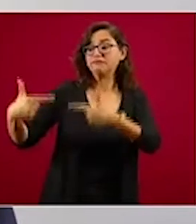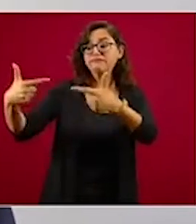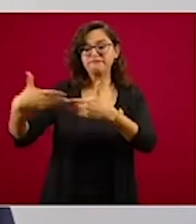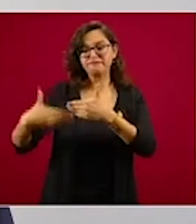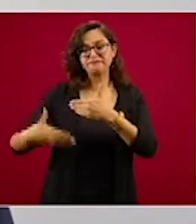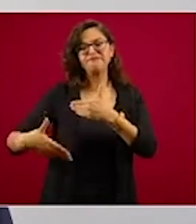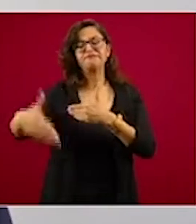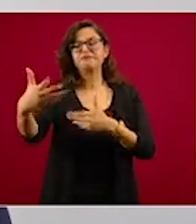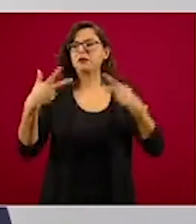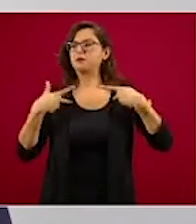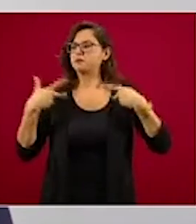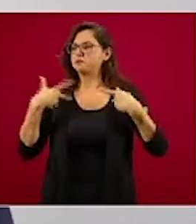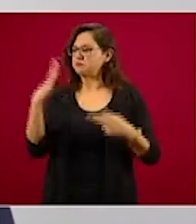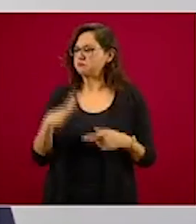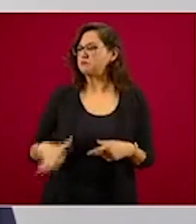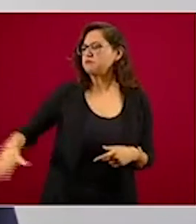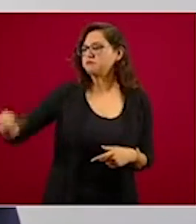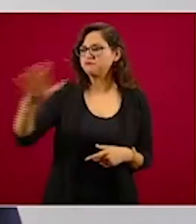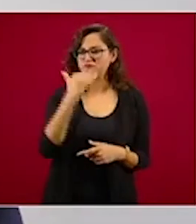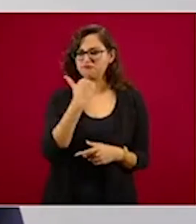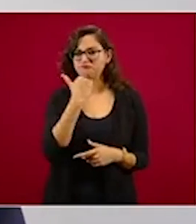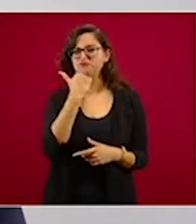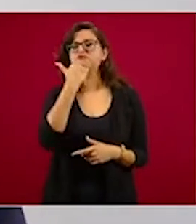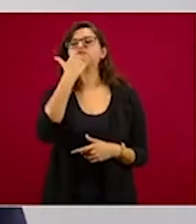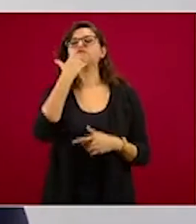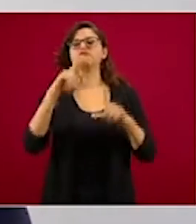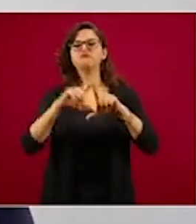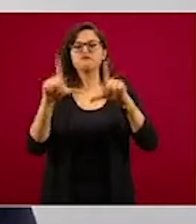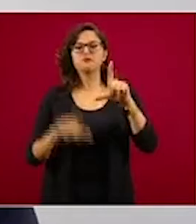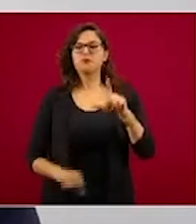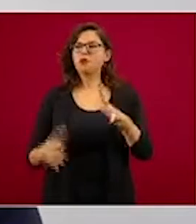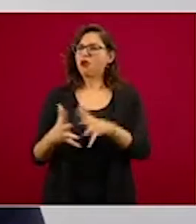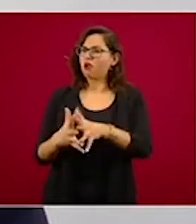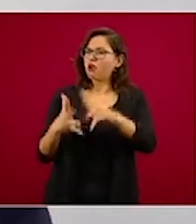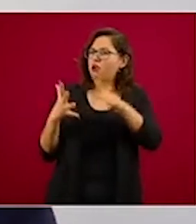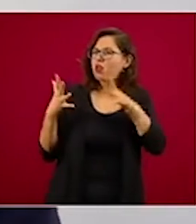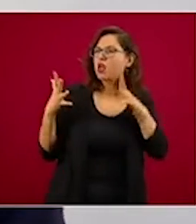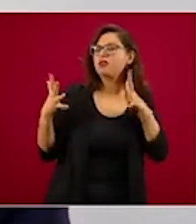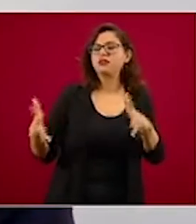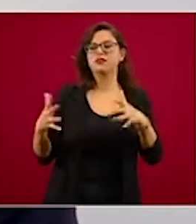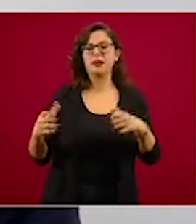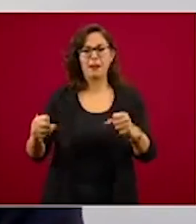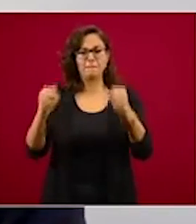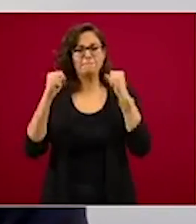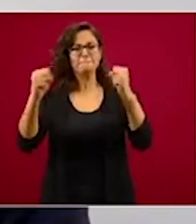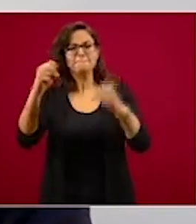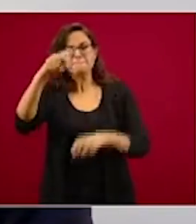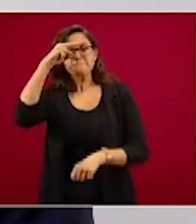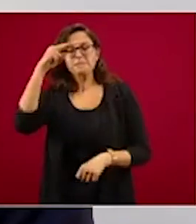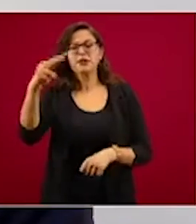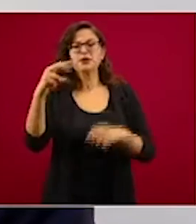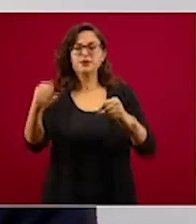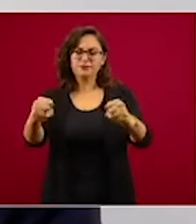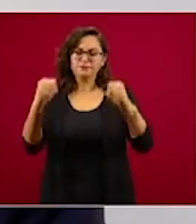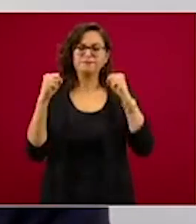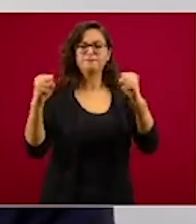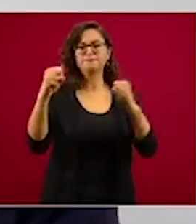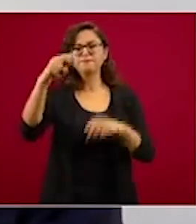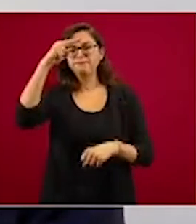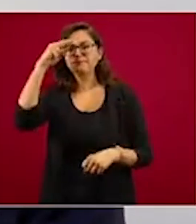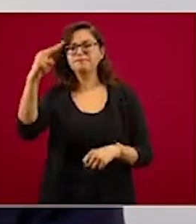de nuestro pueblo y la grandeza de México. ¡Que viva México, viva México,